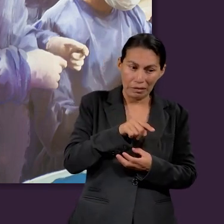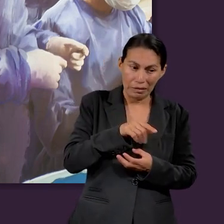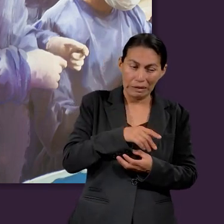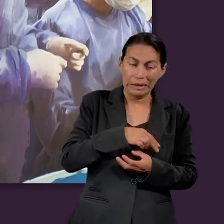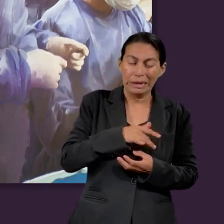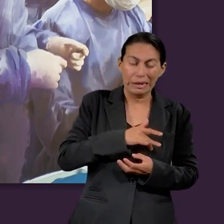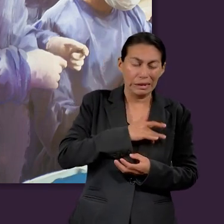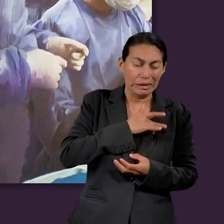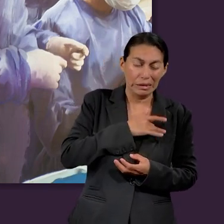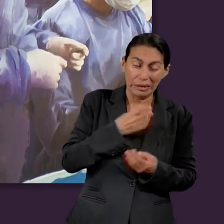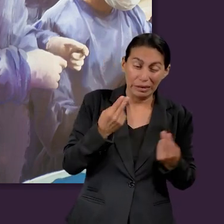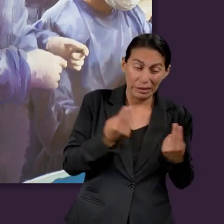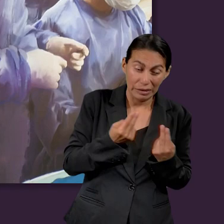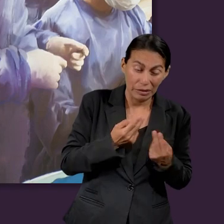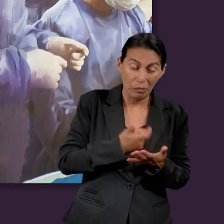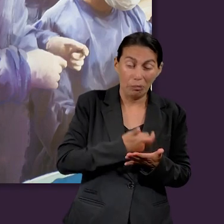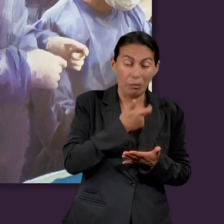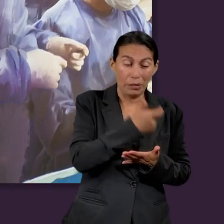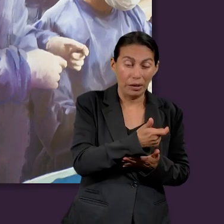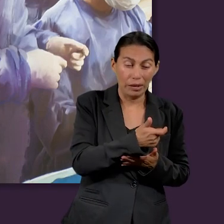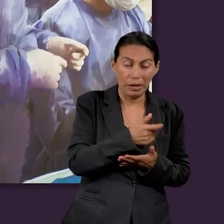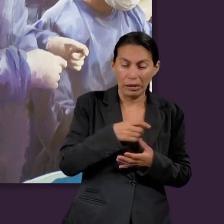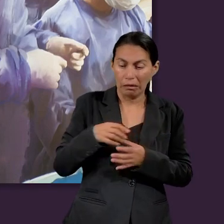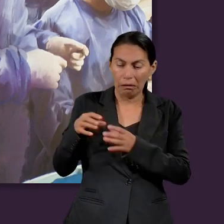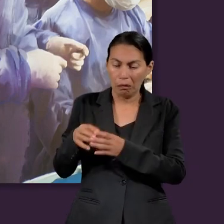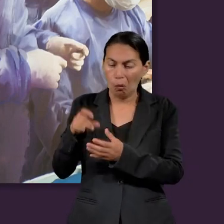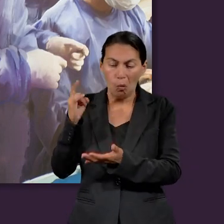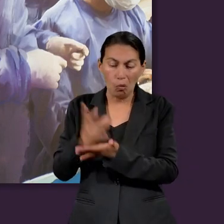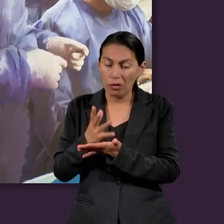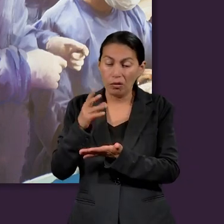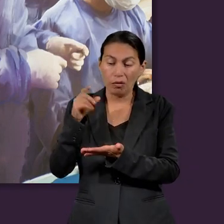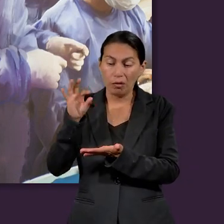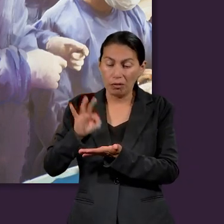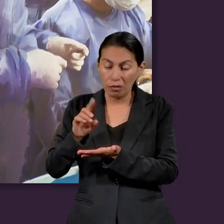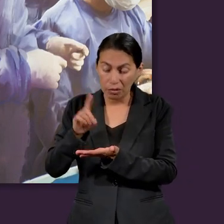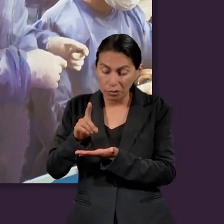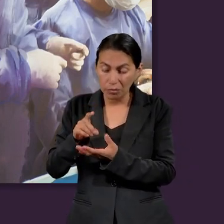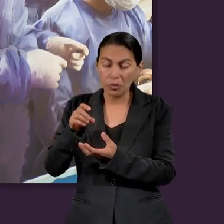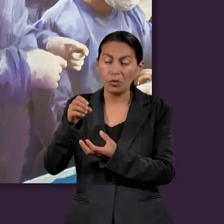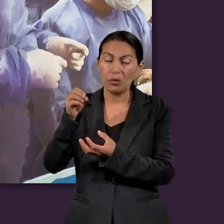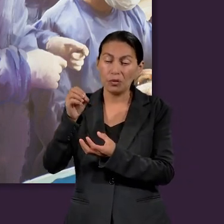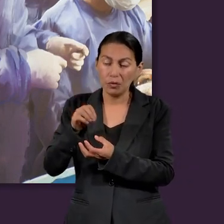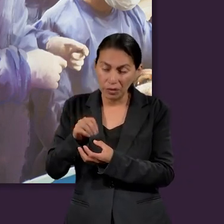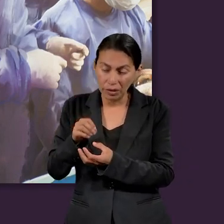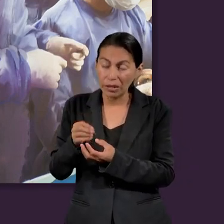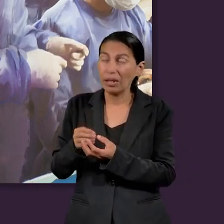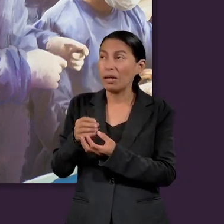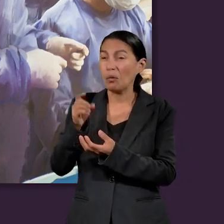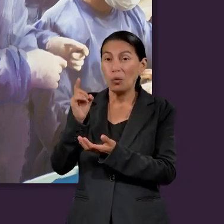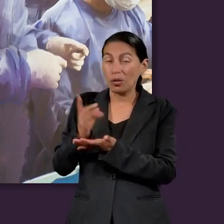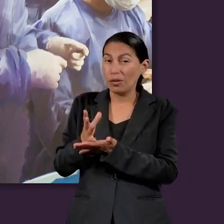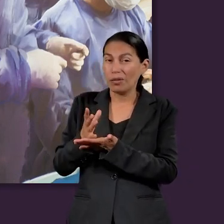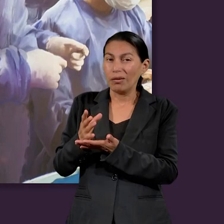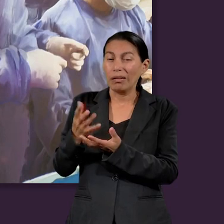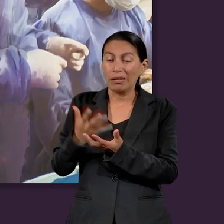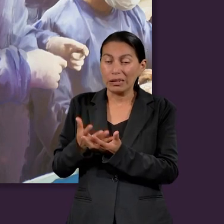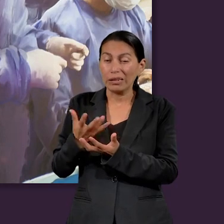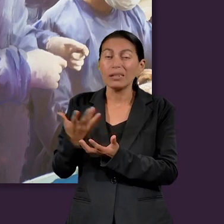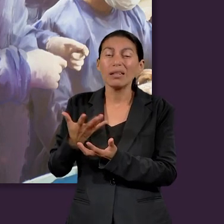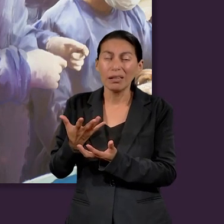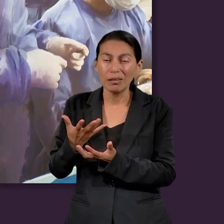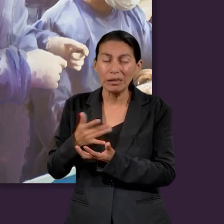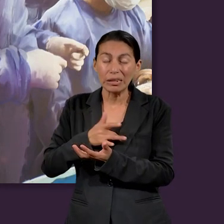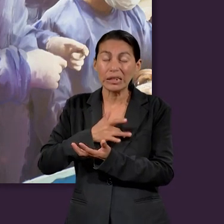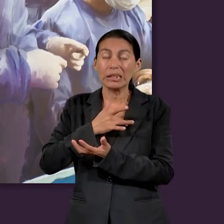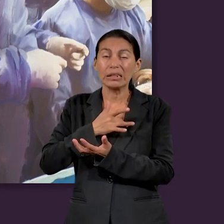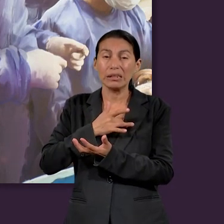realmente necesitamos pagar en el momento. ¿Qué podemos hacer en esos momentos? Exacto. Es una pregunta que